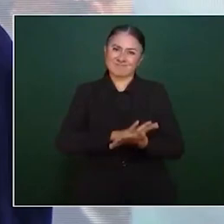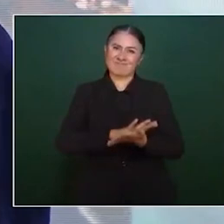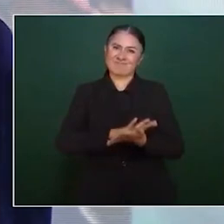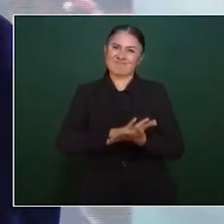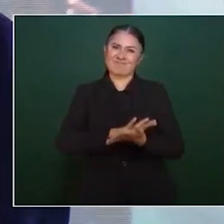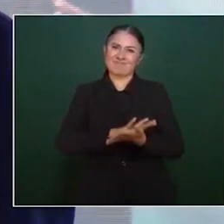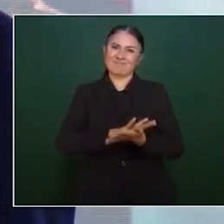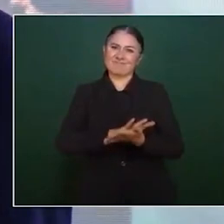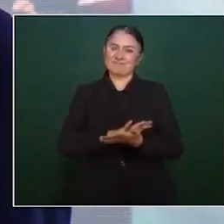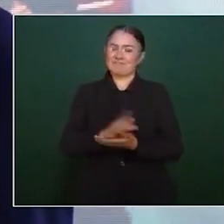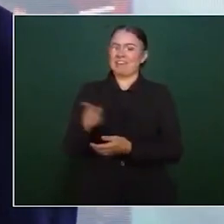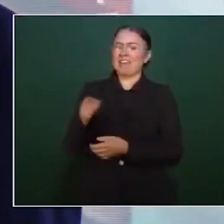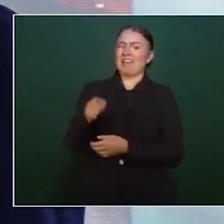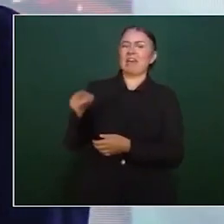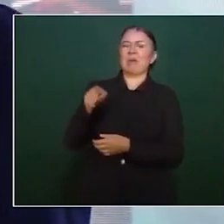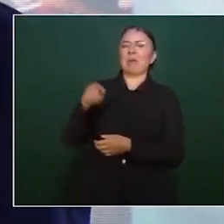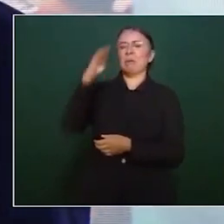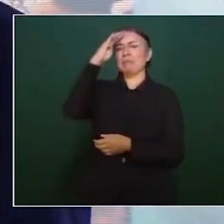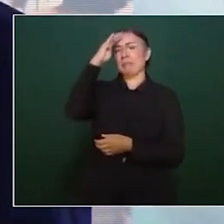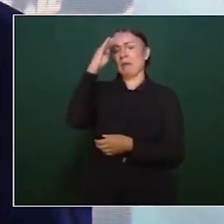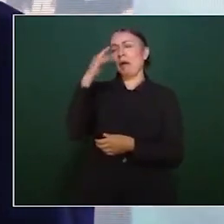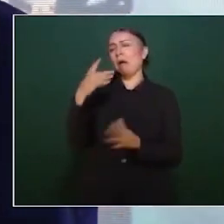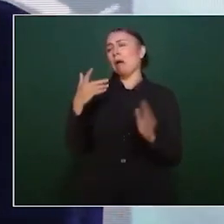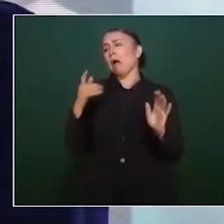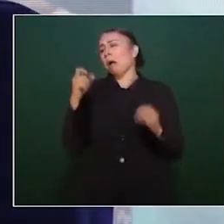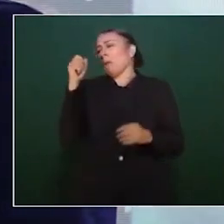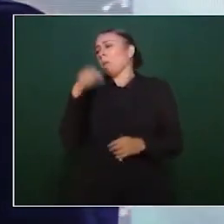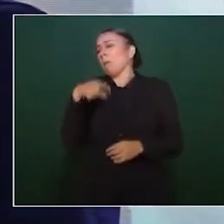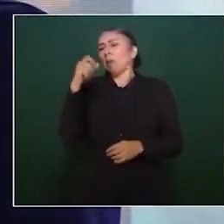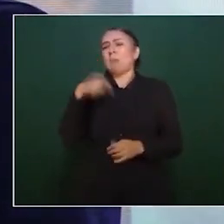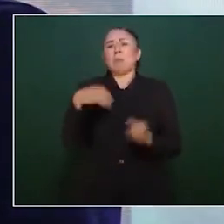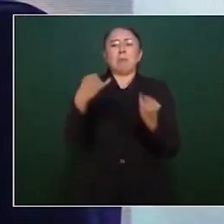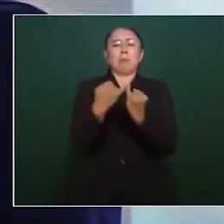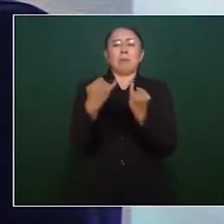Ellos pensaban que iba a ser más de lo mismo.